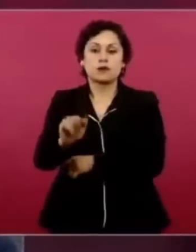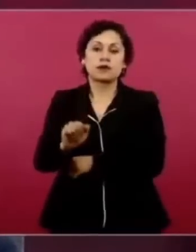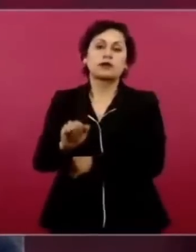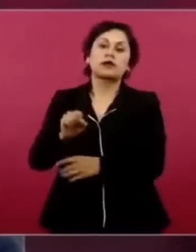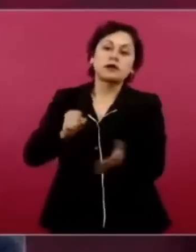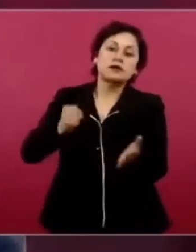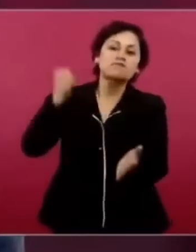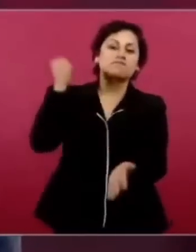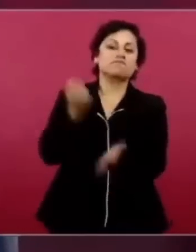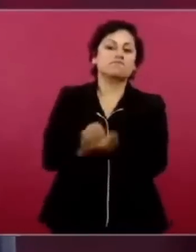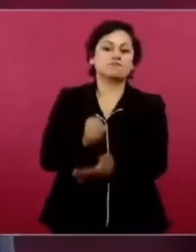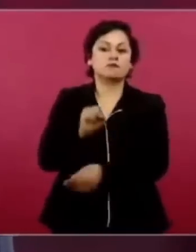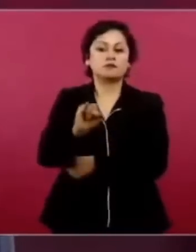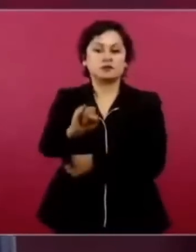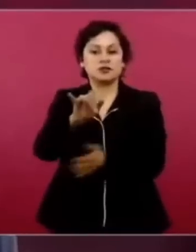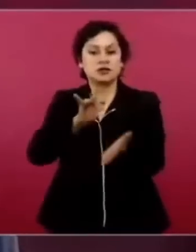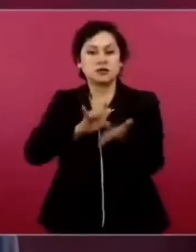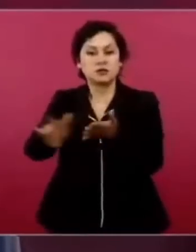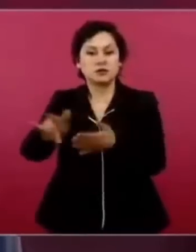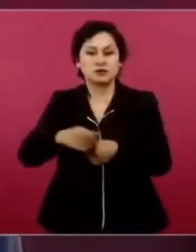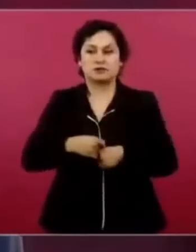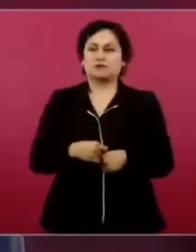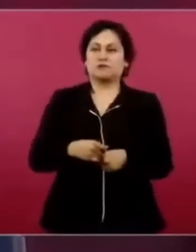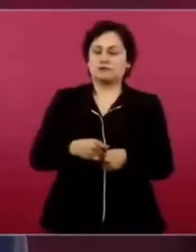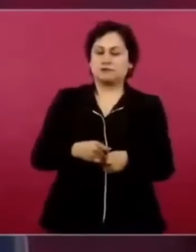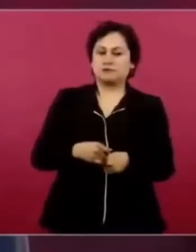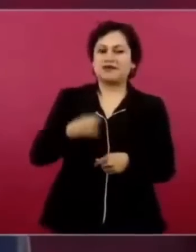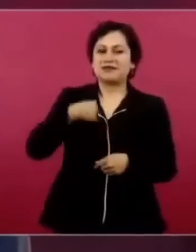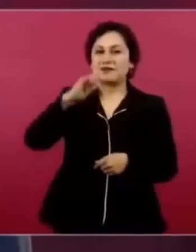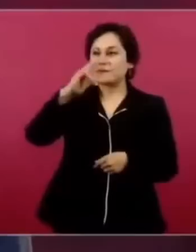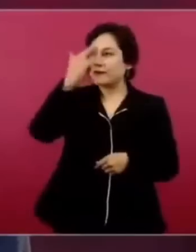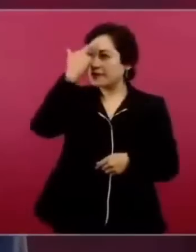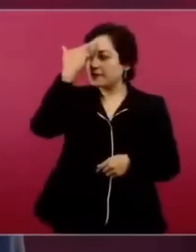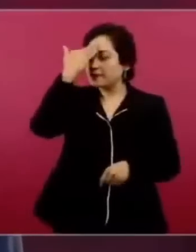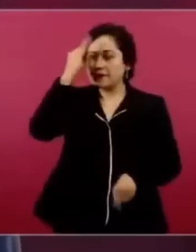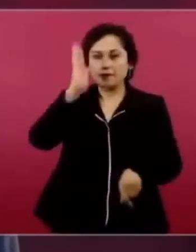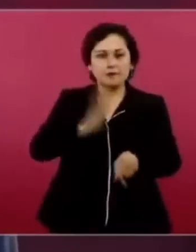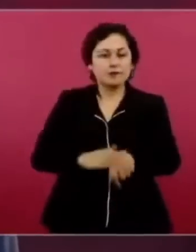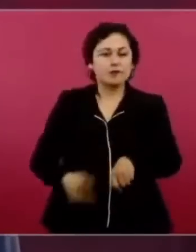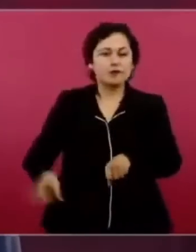Me acuerdo, que fue un día de la Virgen de Guadalupe,